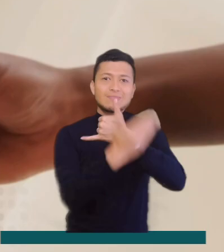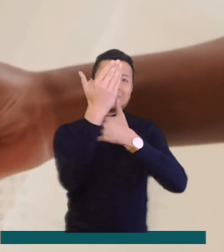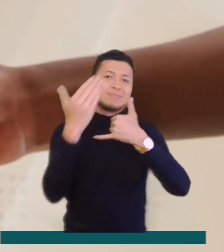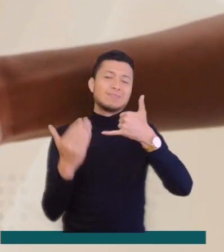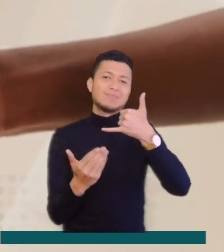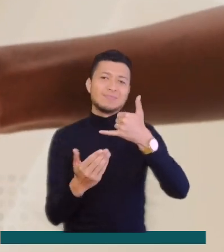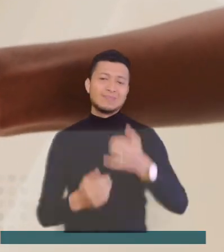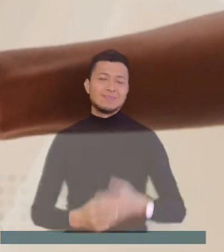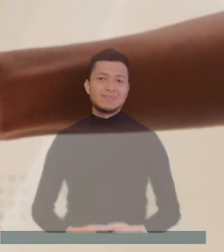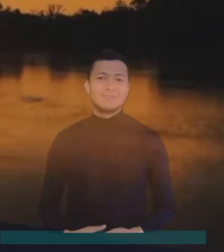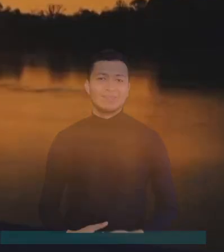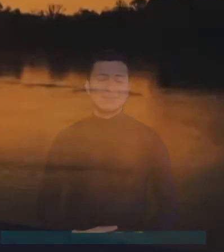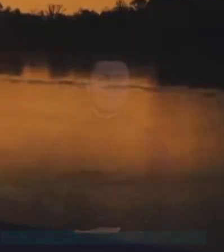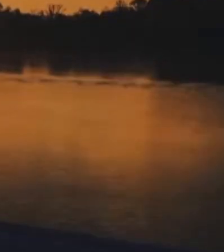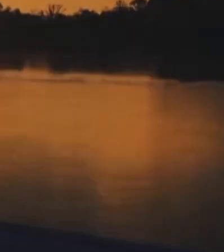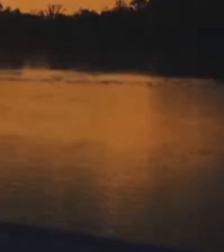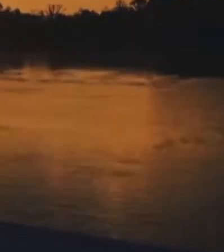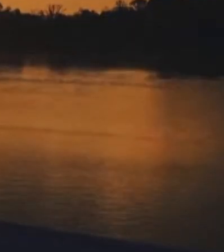nuestras regiones.